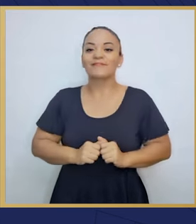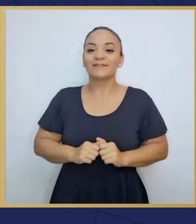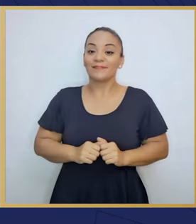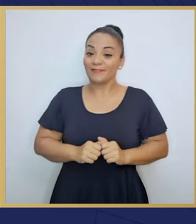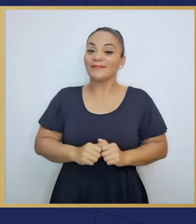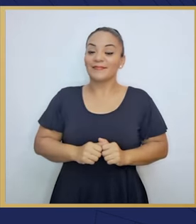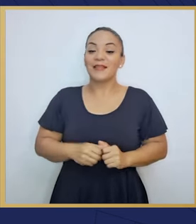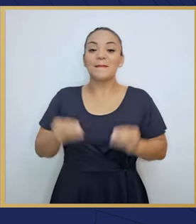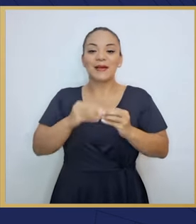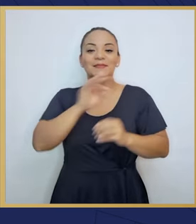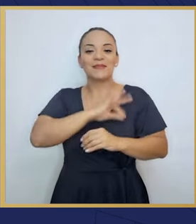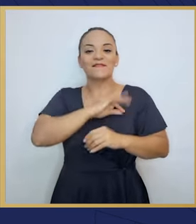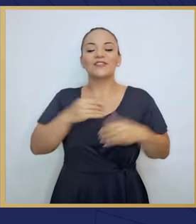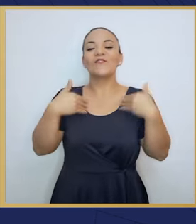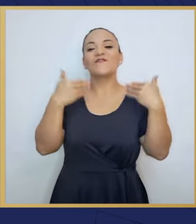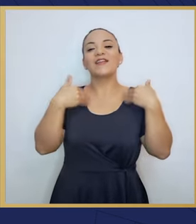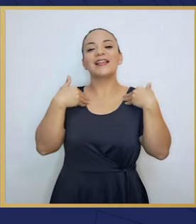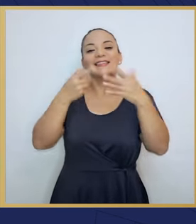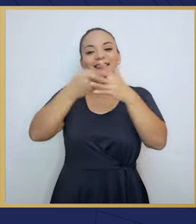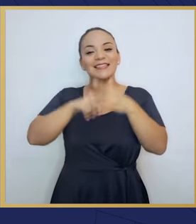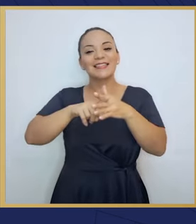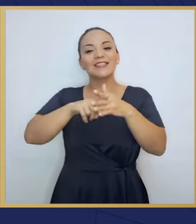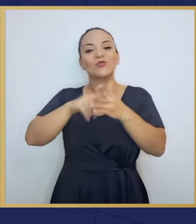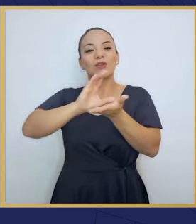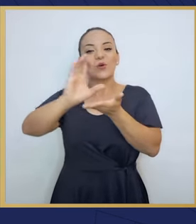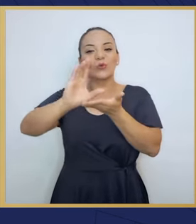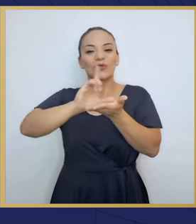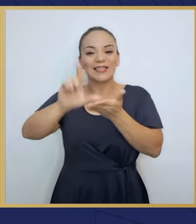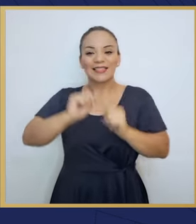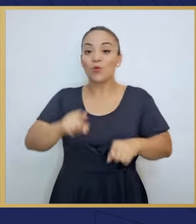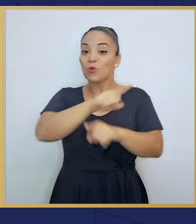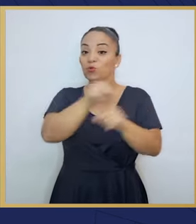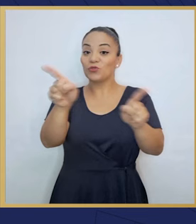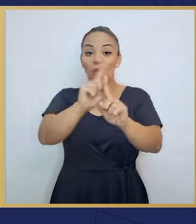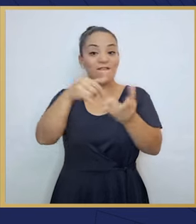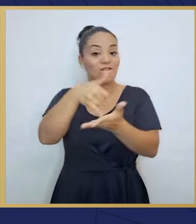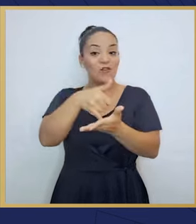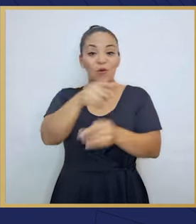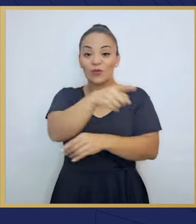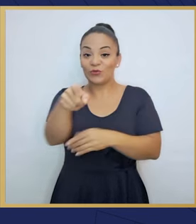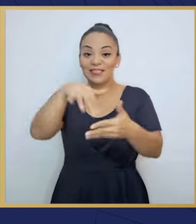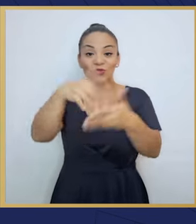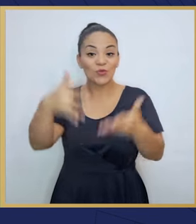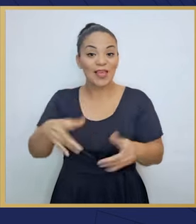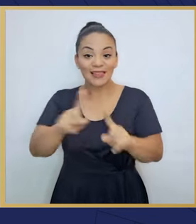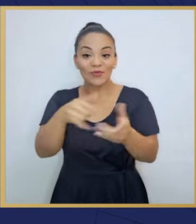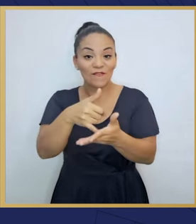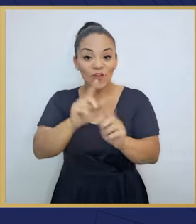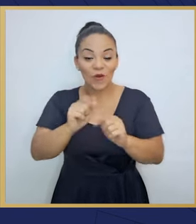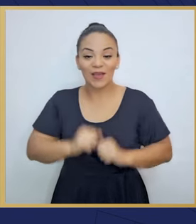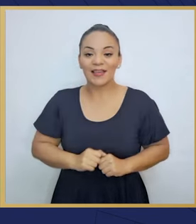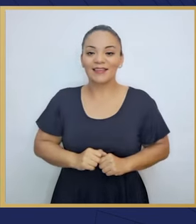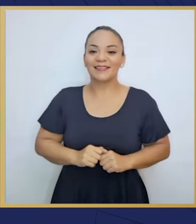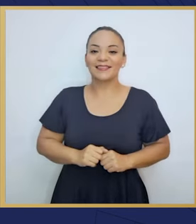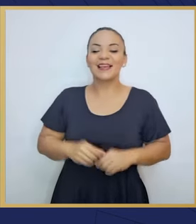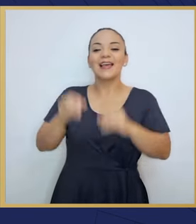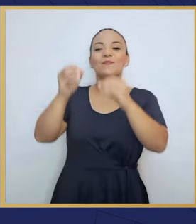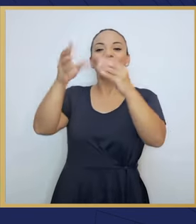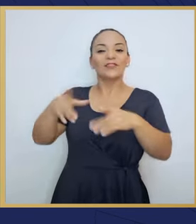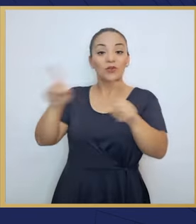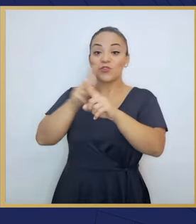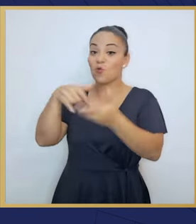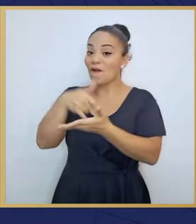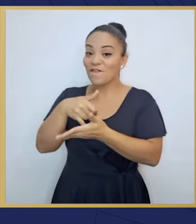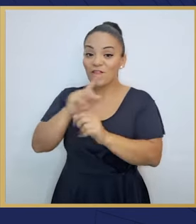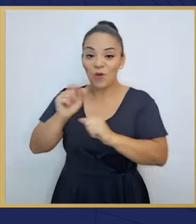Feliz inicio de clases, no aflojen nunca estudiantes, no aflojen nunca educadores. Buenas